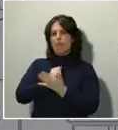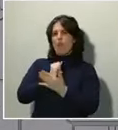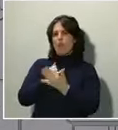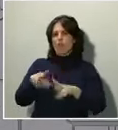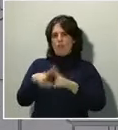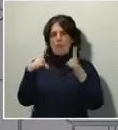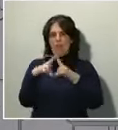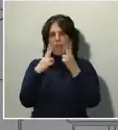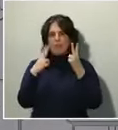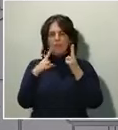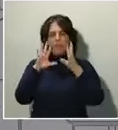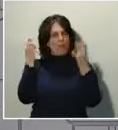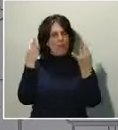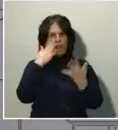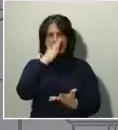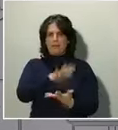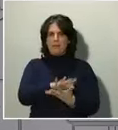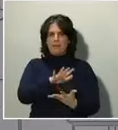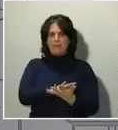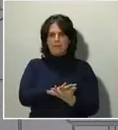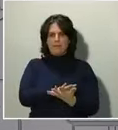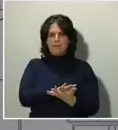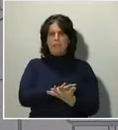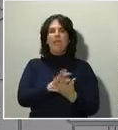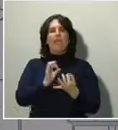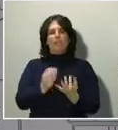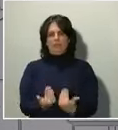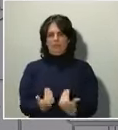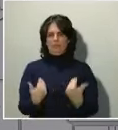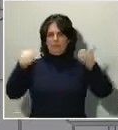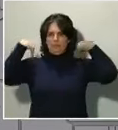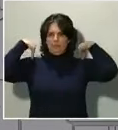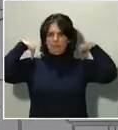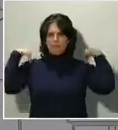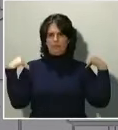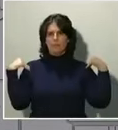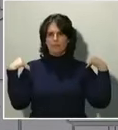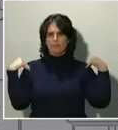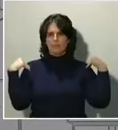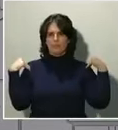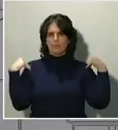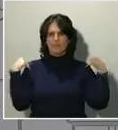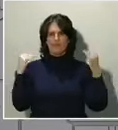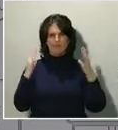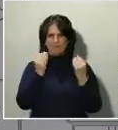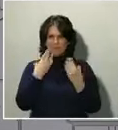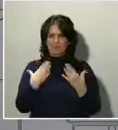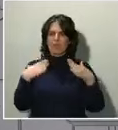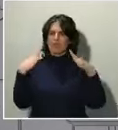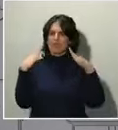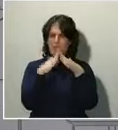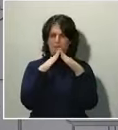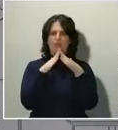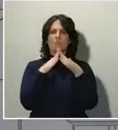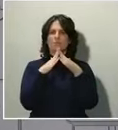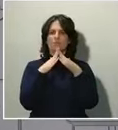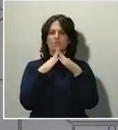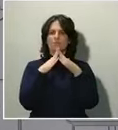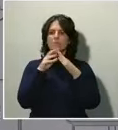nunca responsabilizarnos. Permanezcamos en casa, evitemos las salidas no imprescindibles,